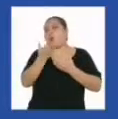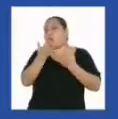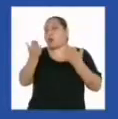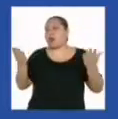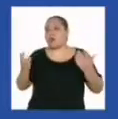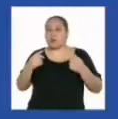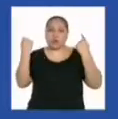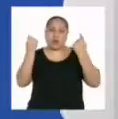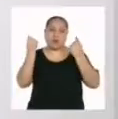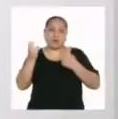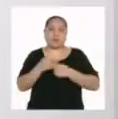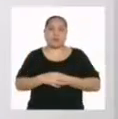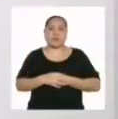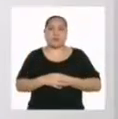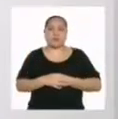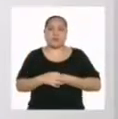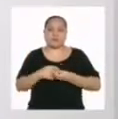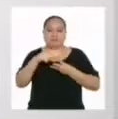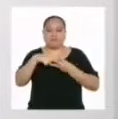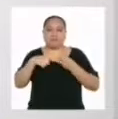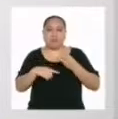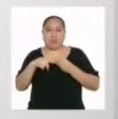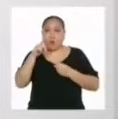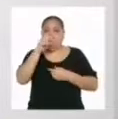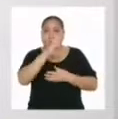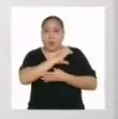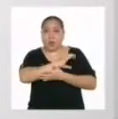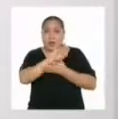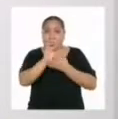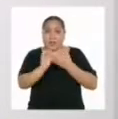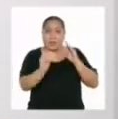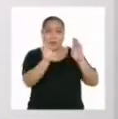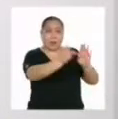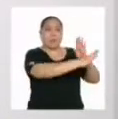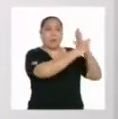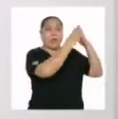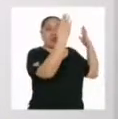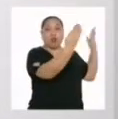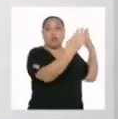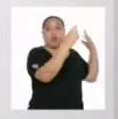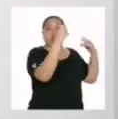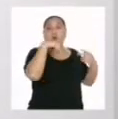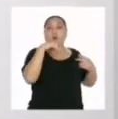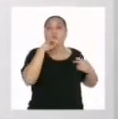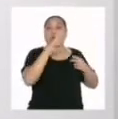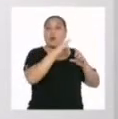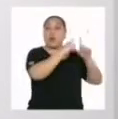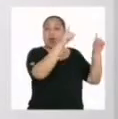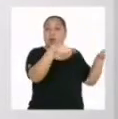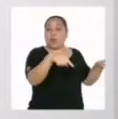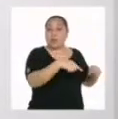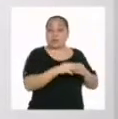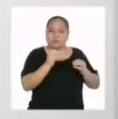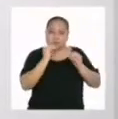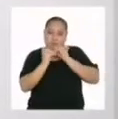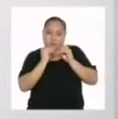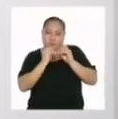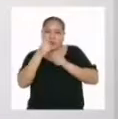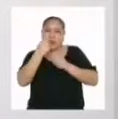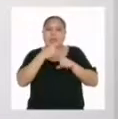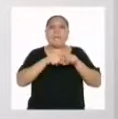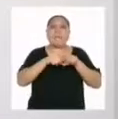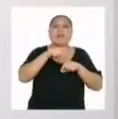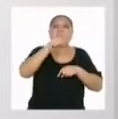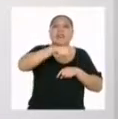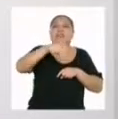actividad. Una de las características del periódico mural es que se adecua a las necesidades